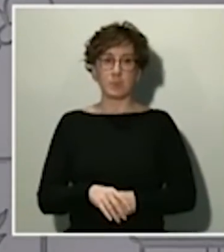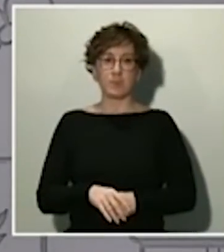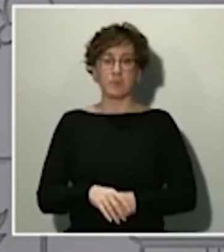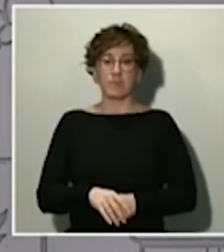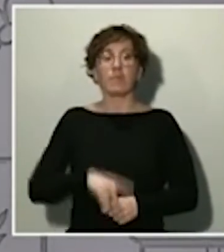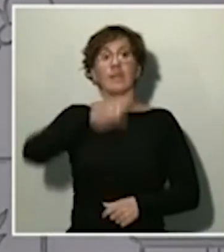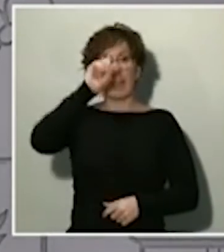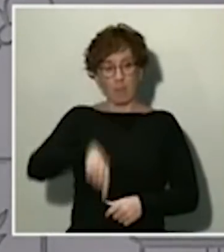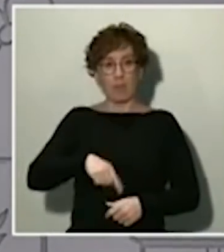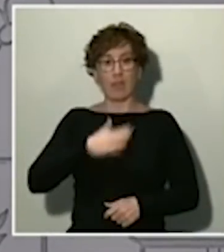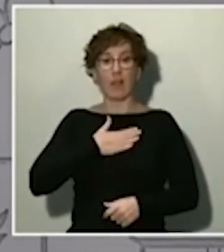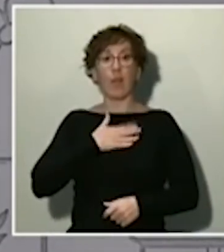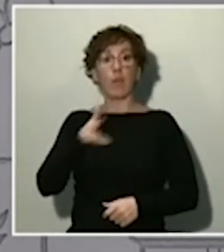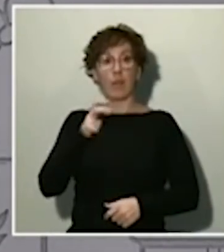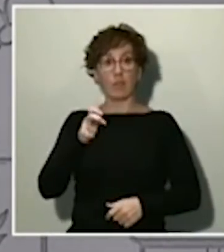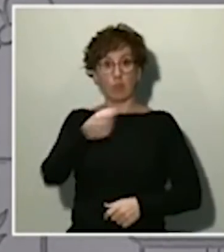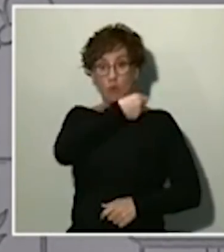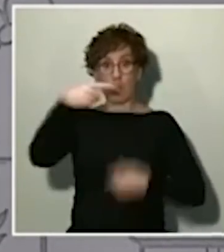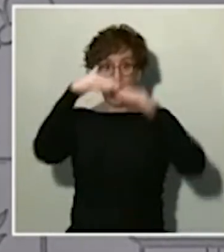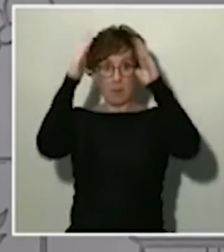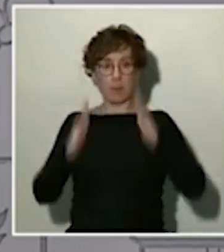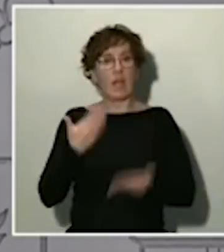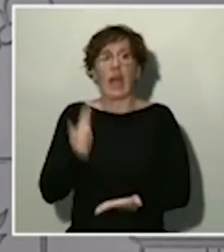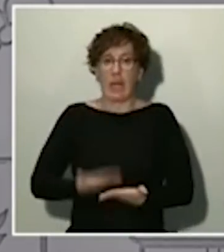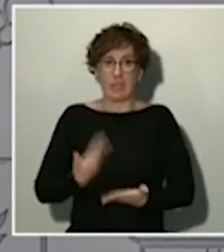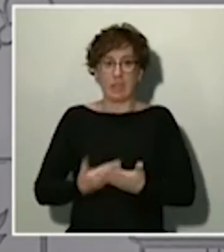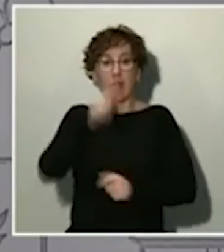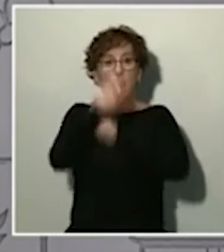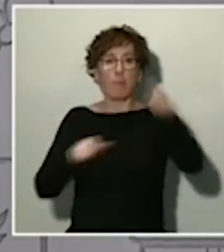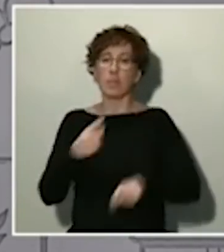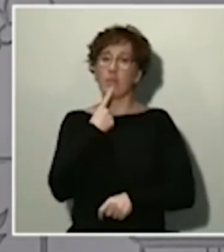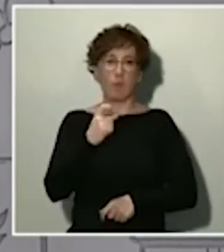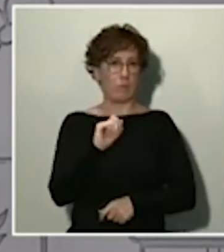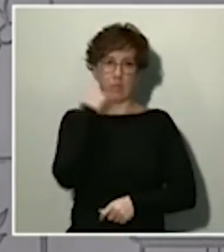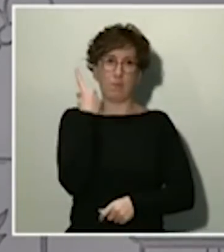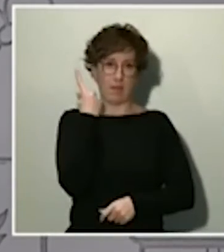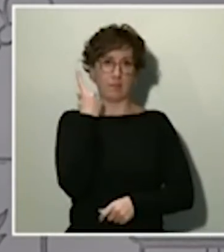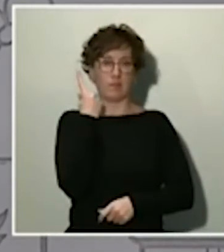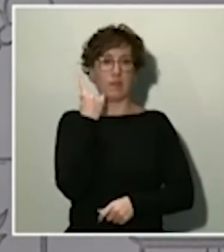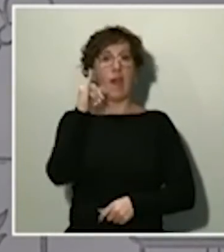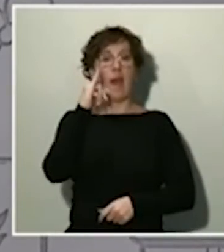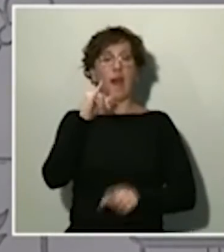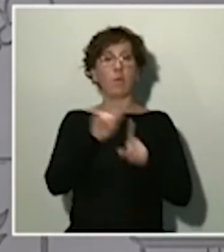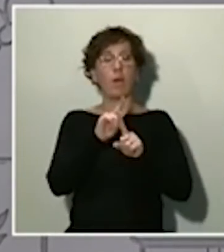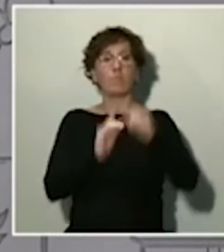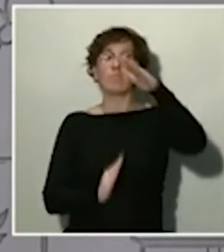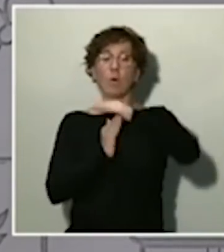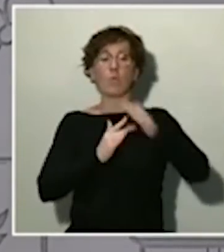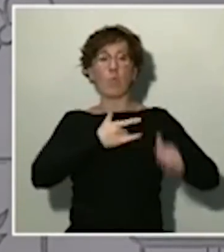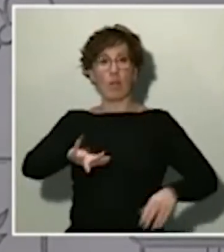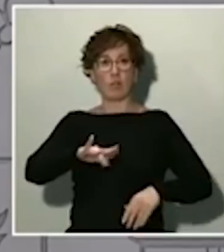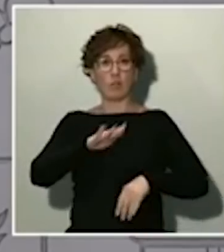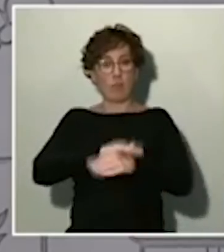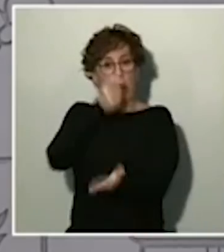derecho de la vivienda de las personas con más dificultades. Hemos establecido una moratoria en el pago de las cuotas de las hipotecas para los deudores